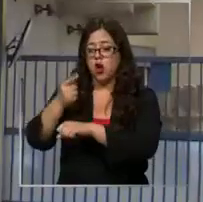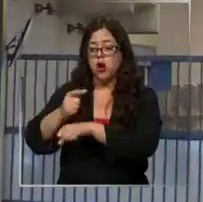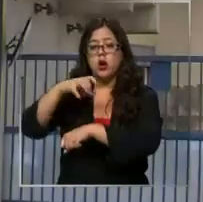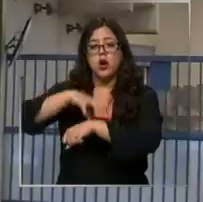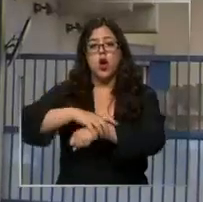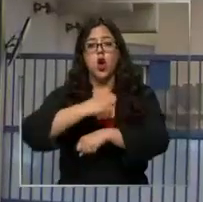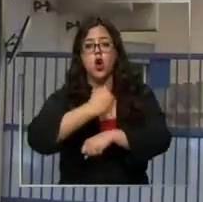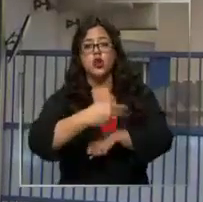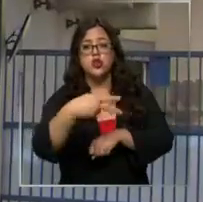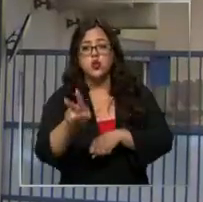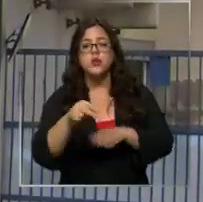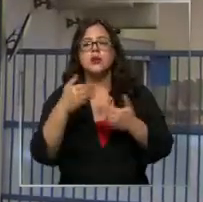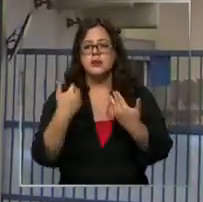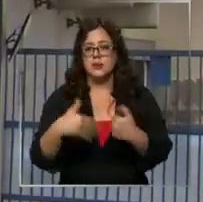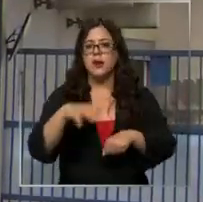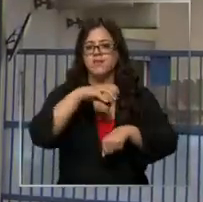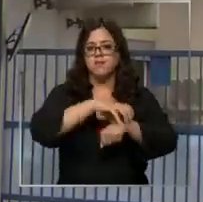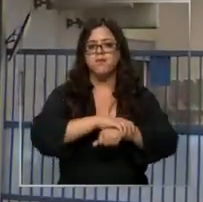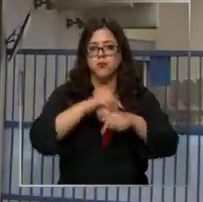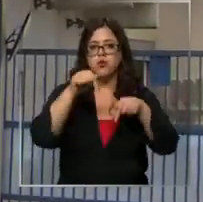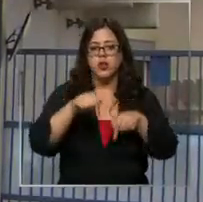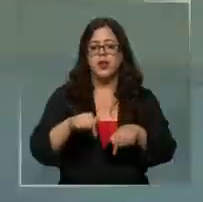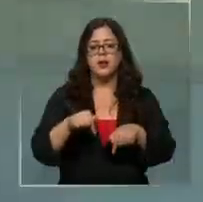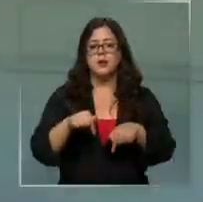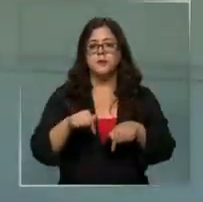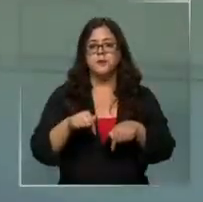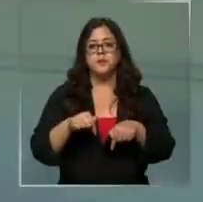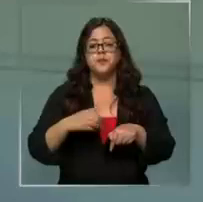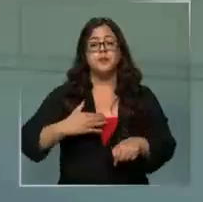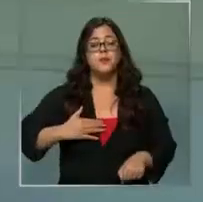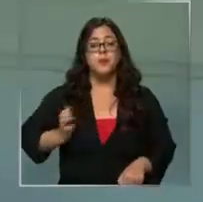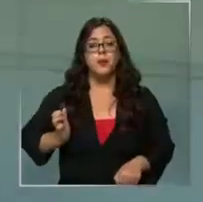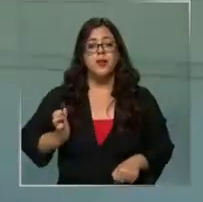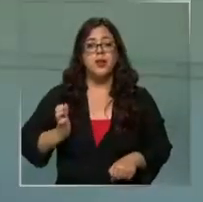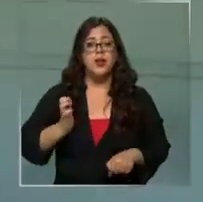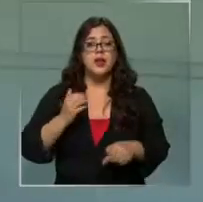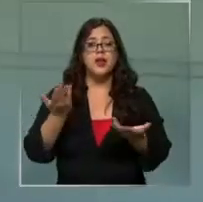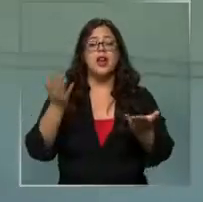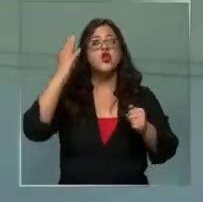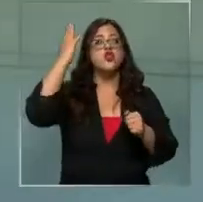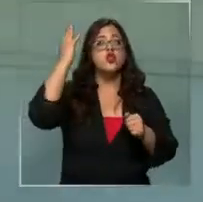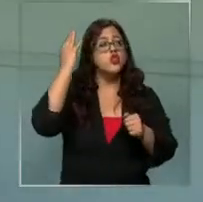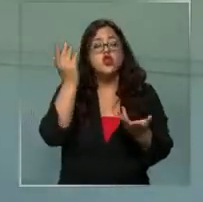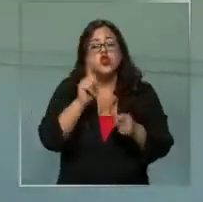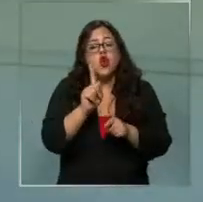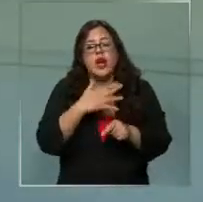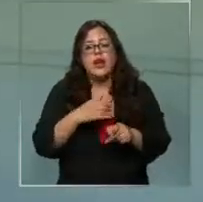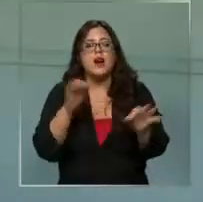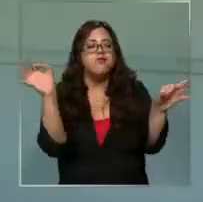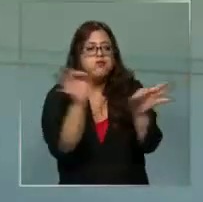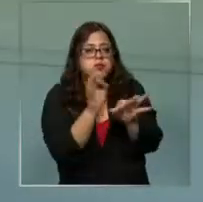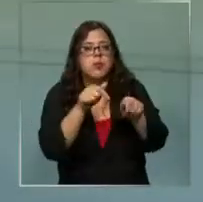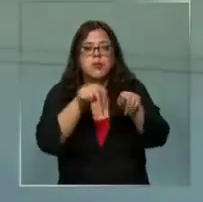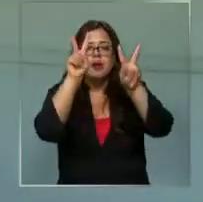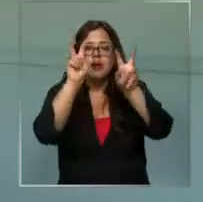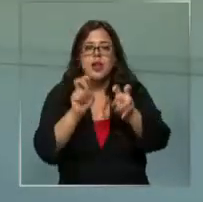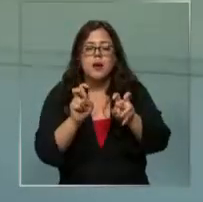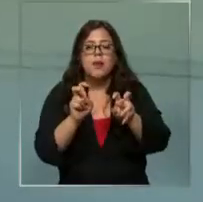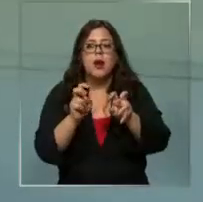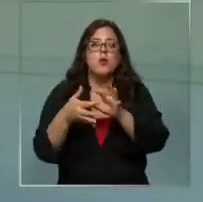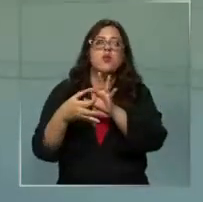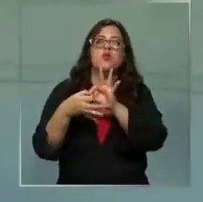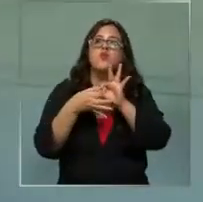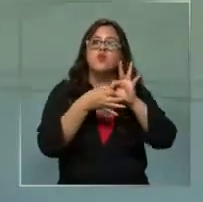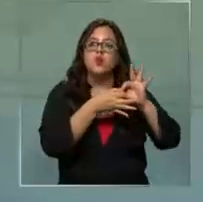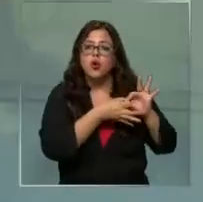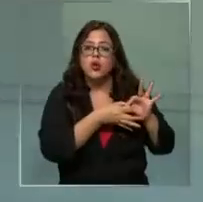contra. La captura se ha concretado durante esta jornada. La Policía de Investigaciones no se había querido referir a este caso particularmente